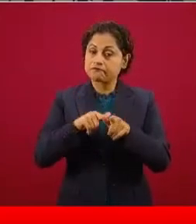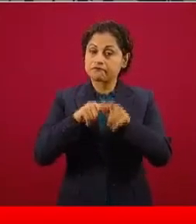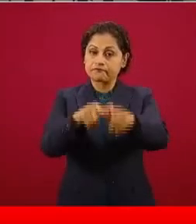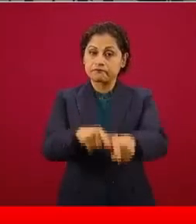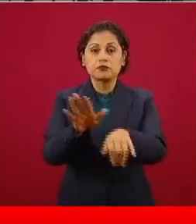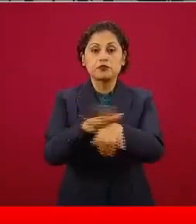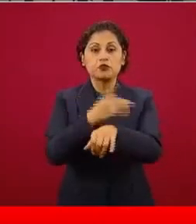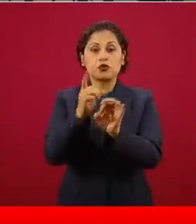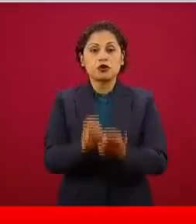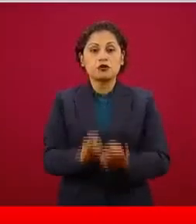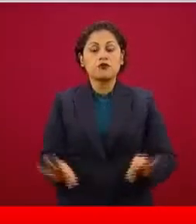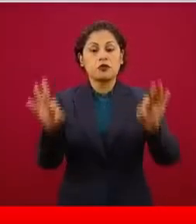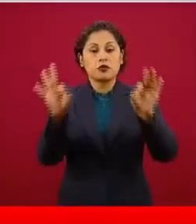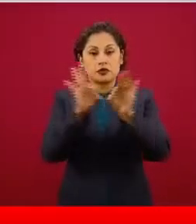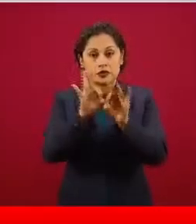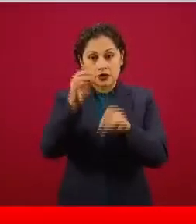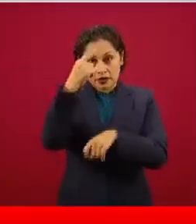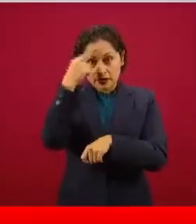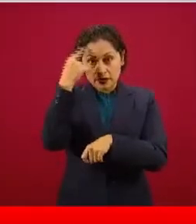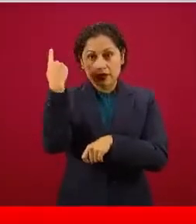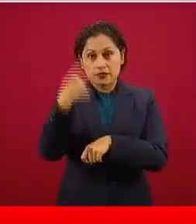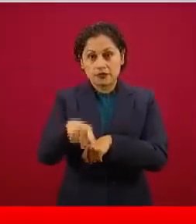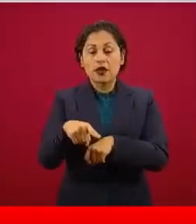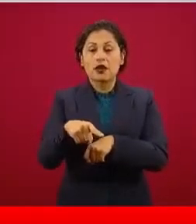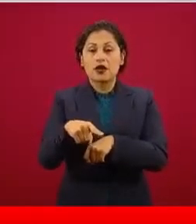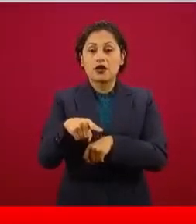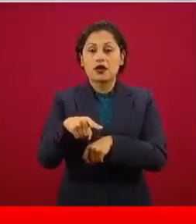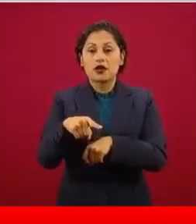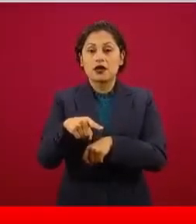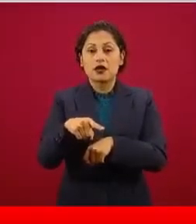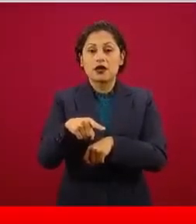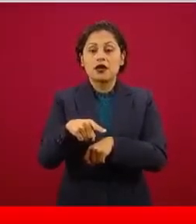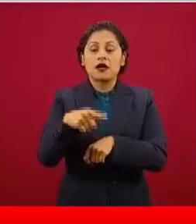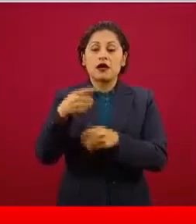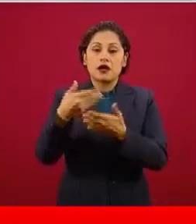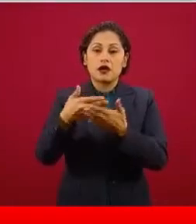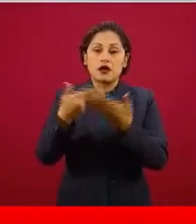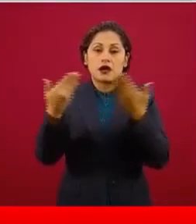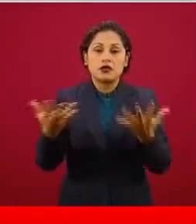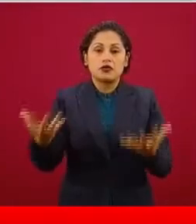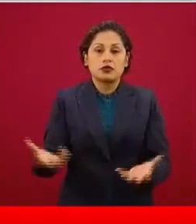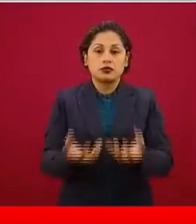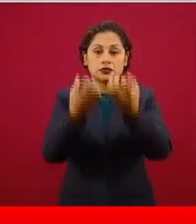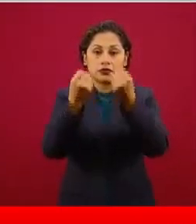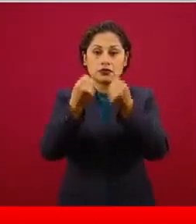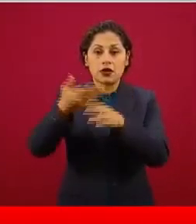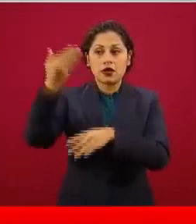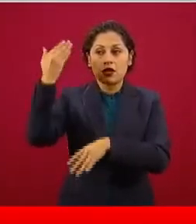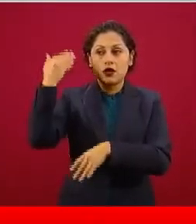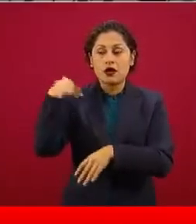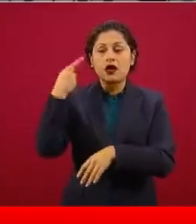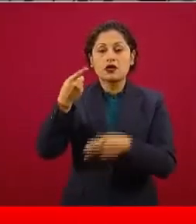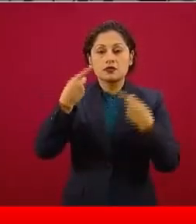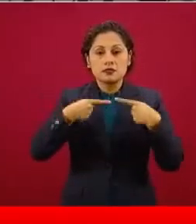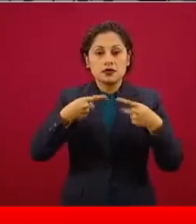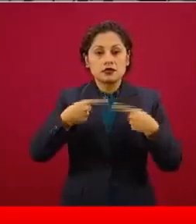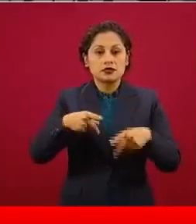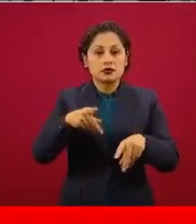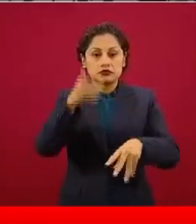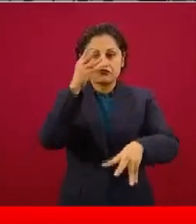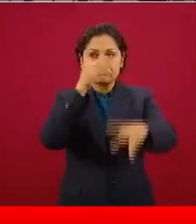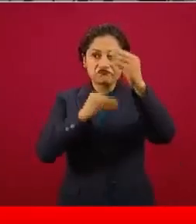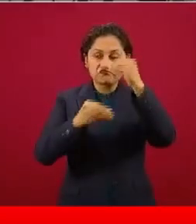el déficit estructural de capacitación que tenía nuestro país en materia de recursos humanos. Hemos avanzado